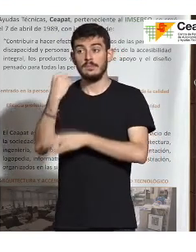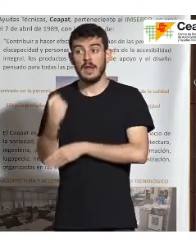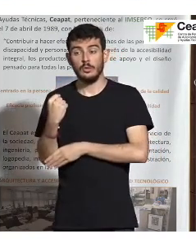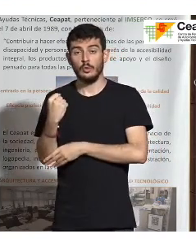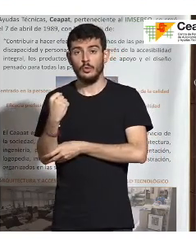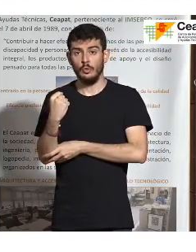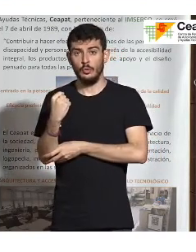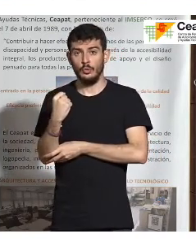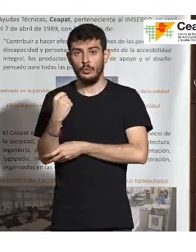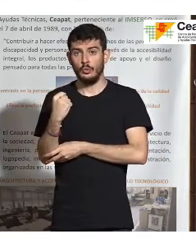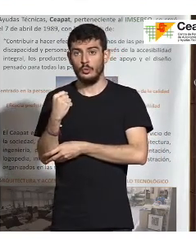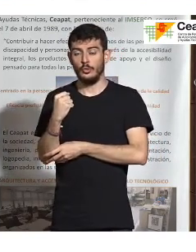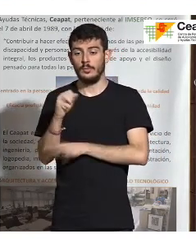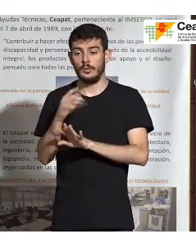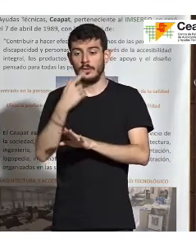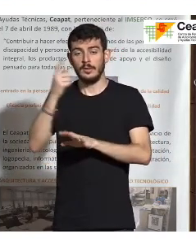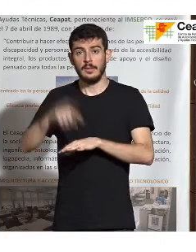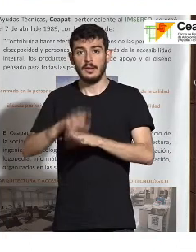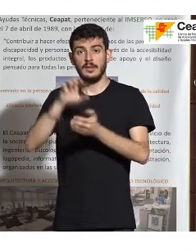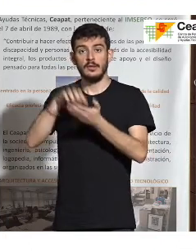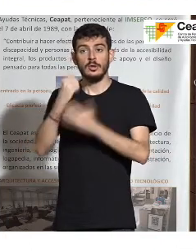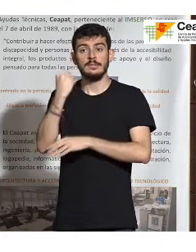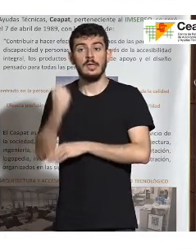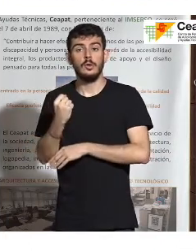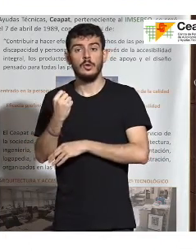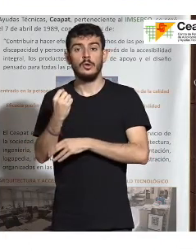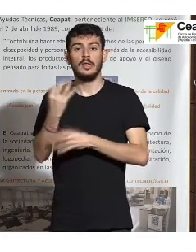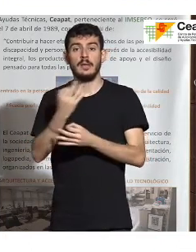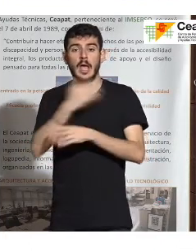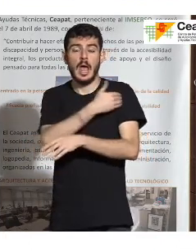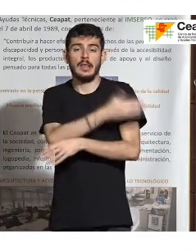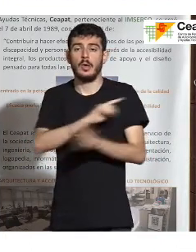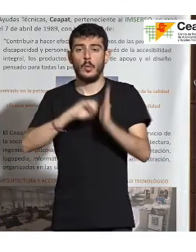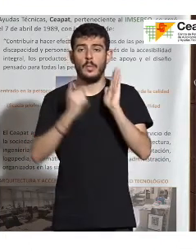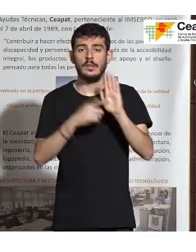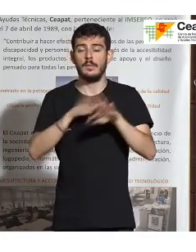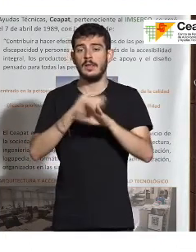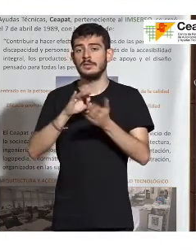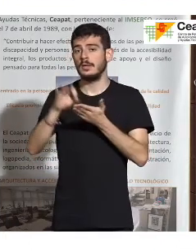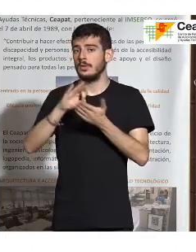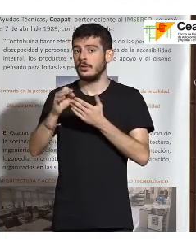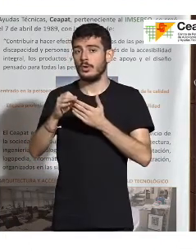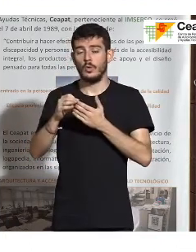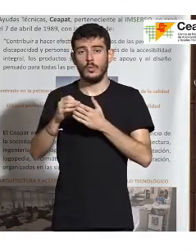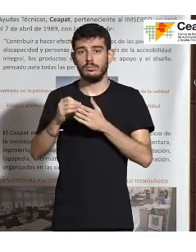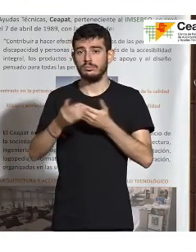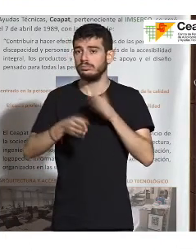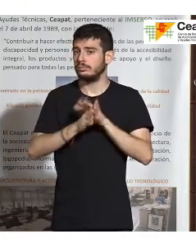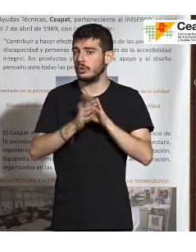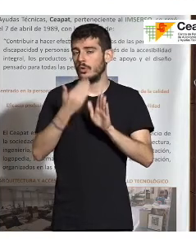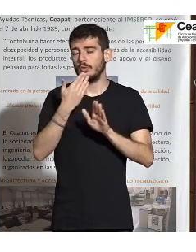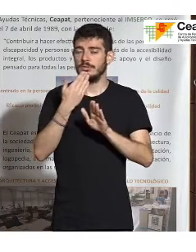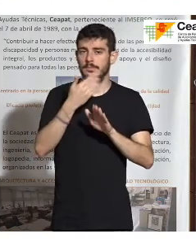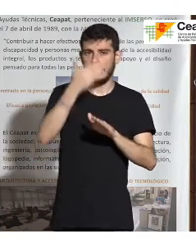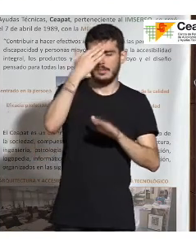pero hemos entrado a definir también que ese centro de respaldo debe de dar plenas garantías para que el servicio se siga prestando como si fuese el principal. Y se han